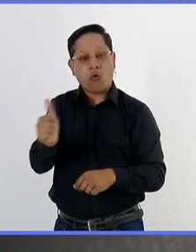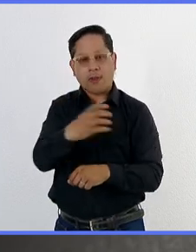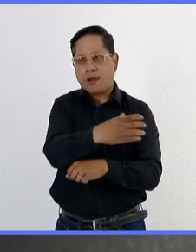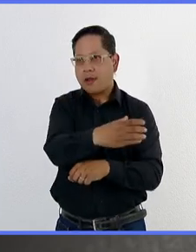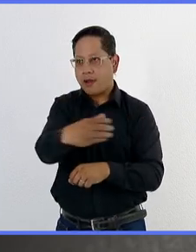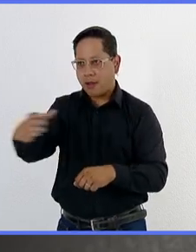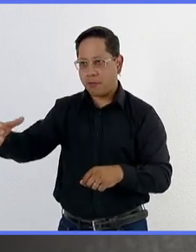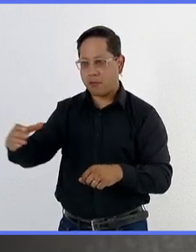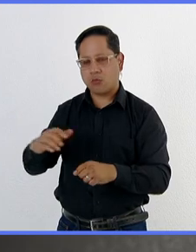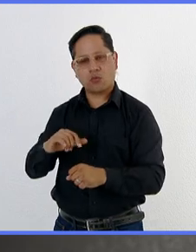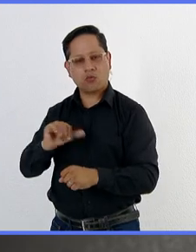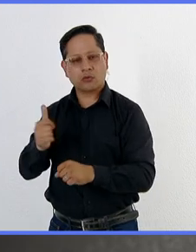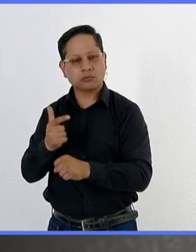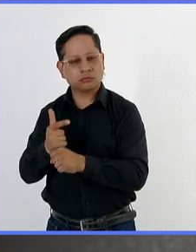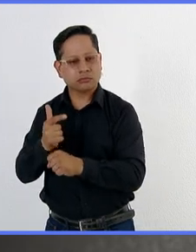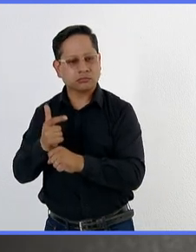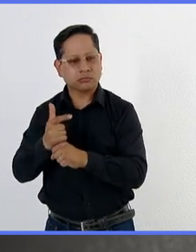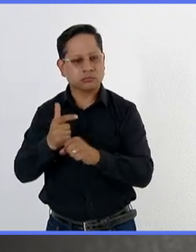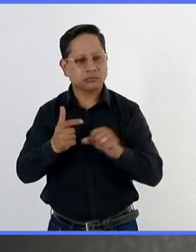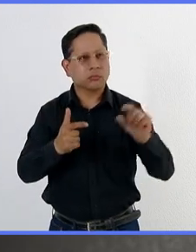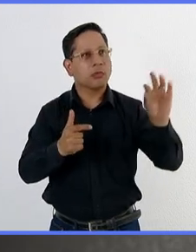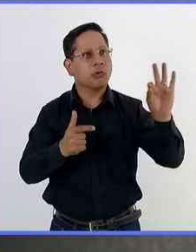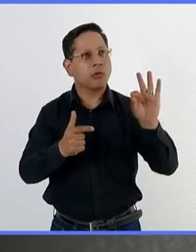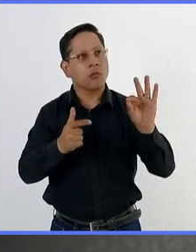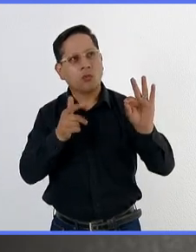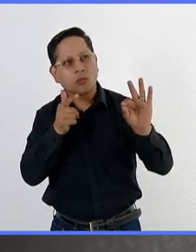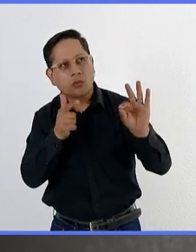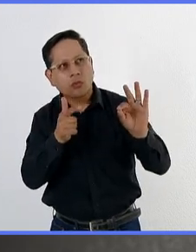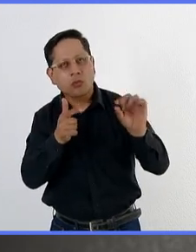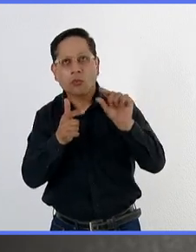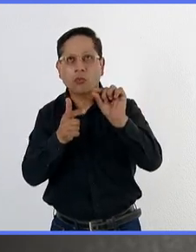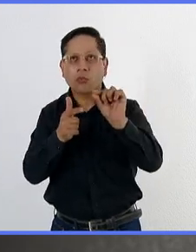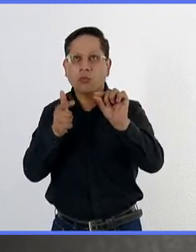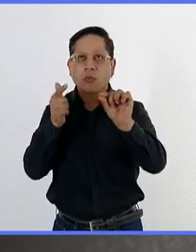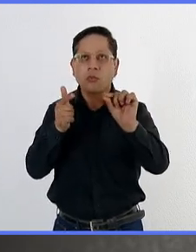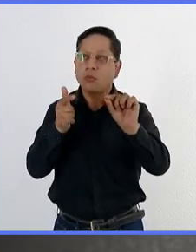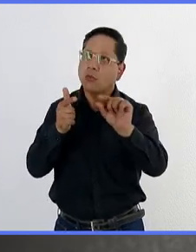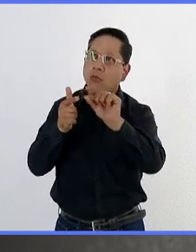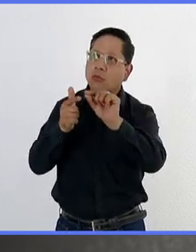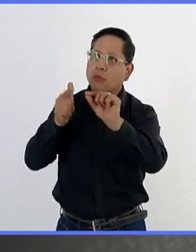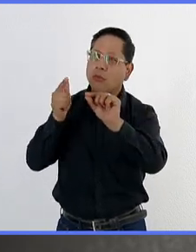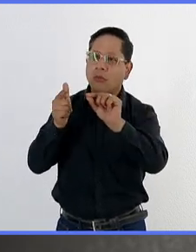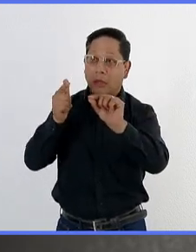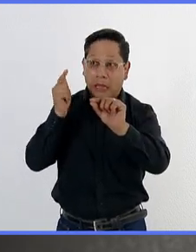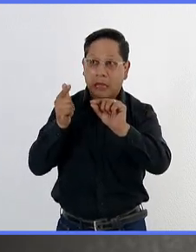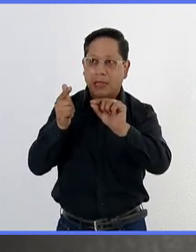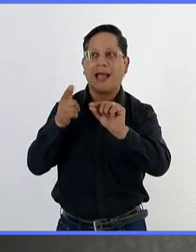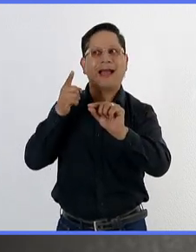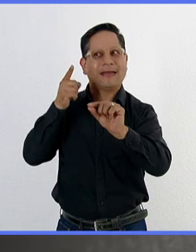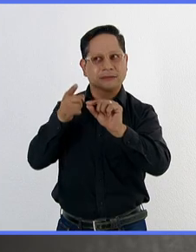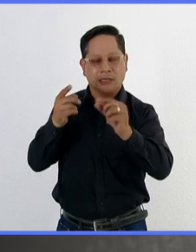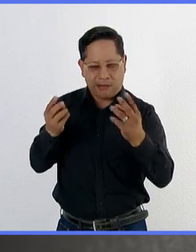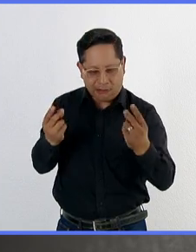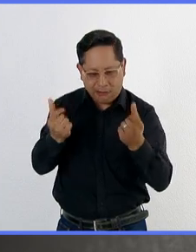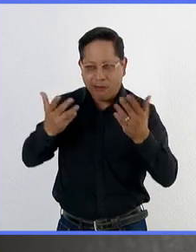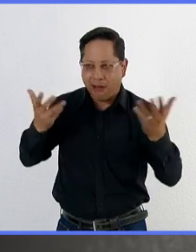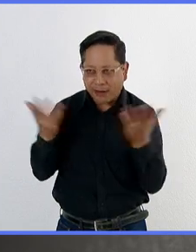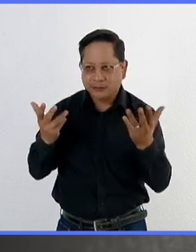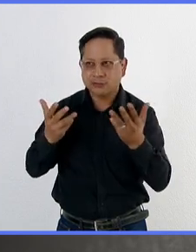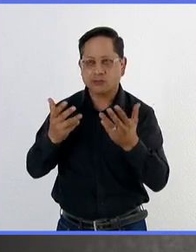otras plagas que afectan a otros cultivos, se estén vigilando. Una, si se detecta, pues hacer acciones de manera